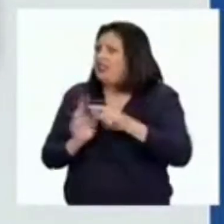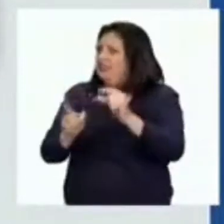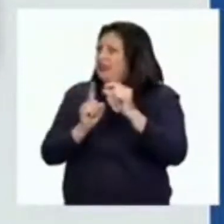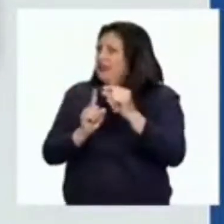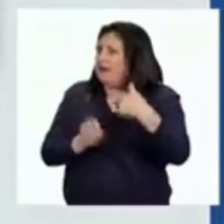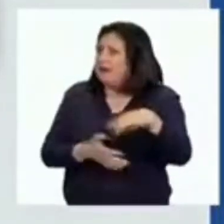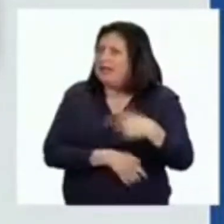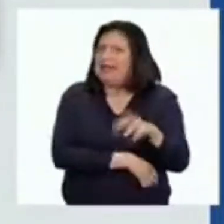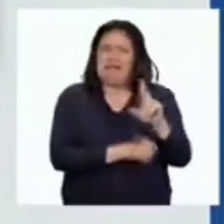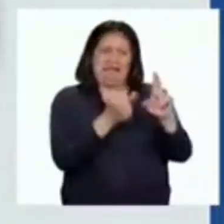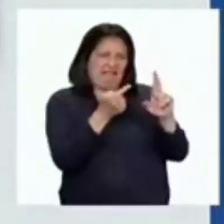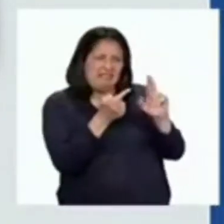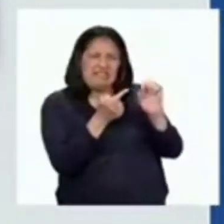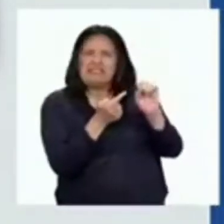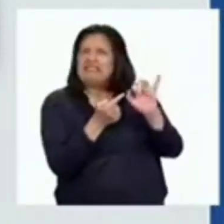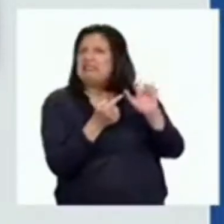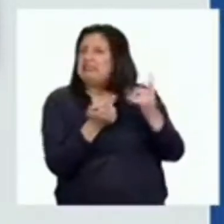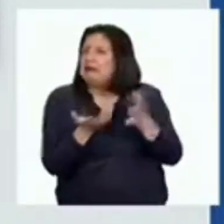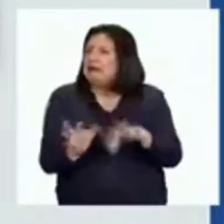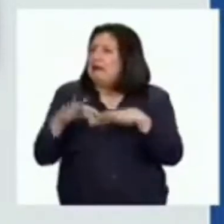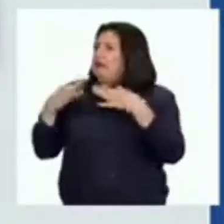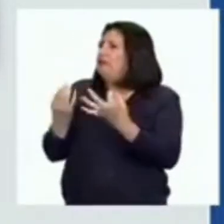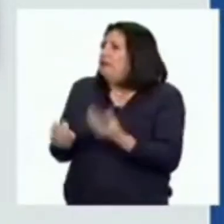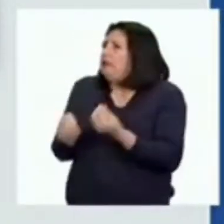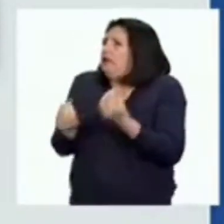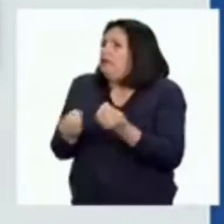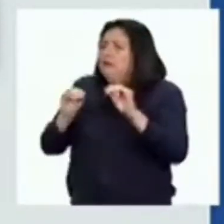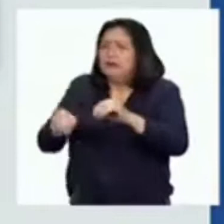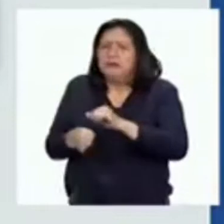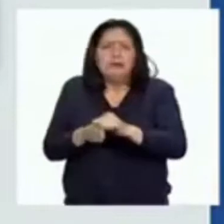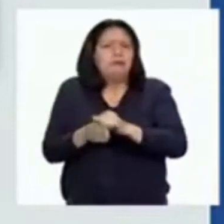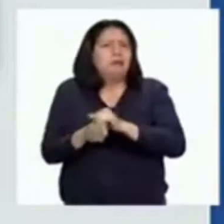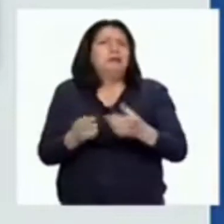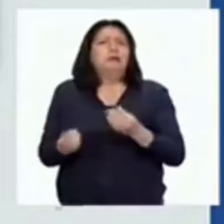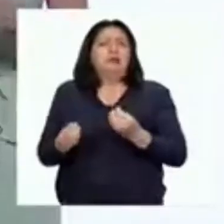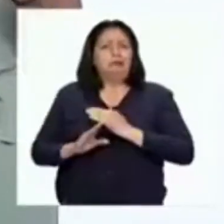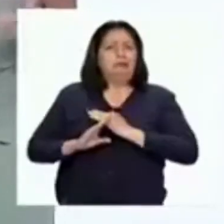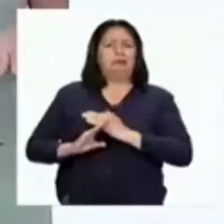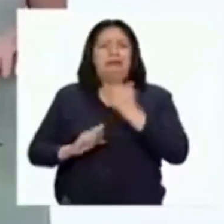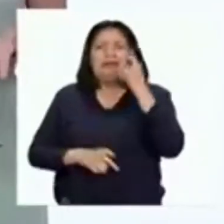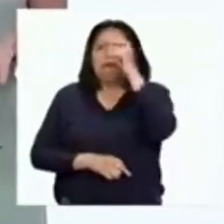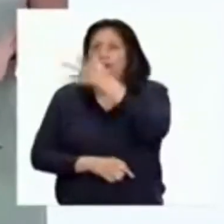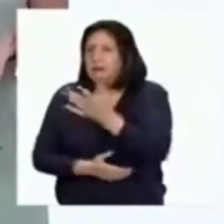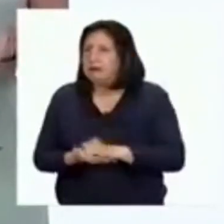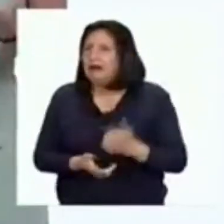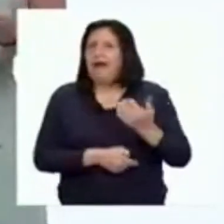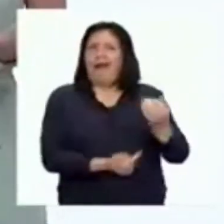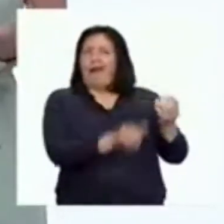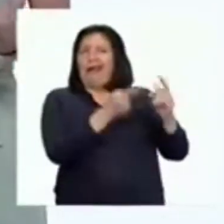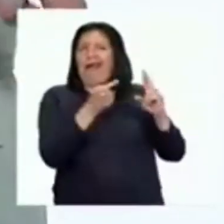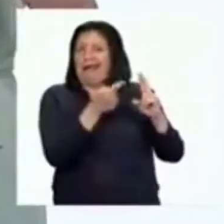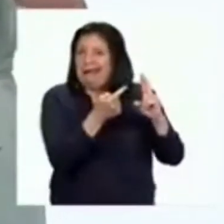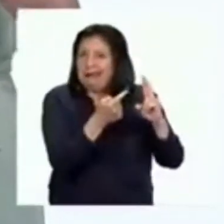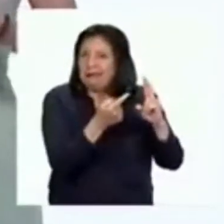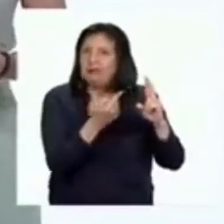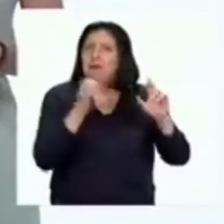cómo, junto a nuestras familias, aplicamos esta capacidad para enfrentar nuestras dificultades. La resiliencia es nuestra